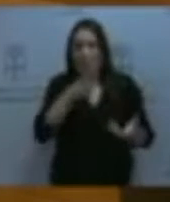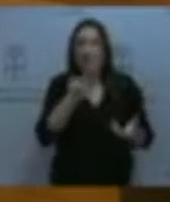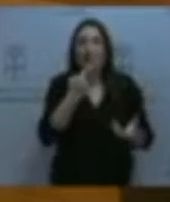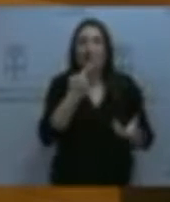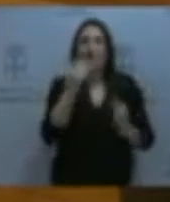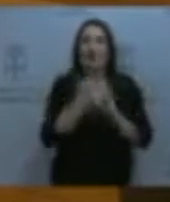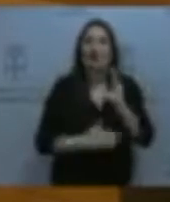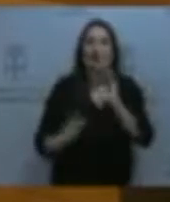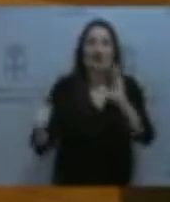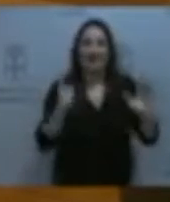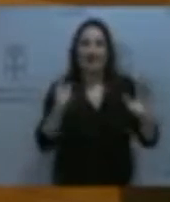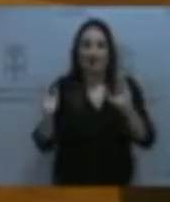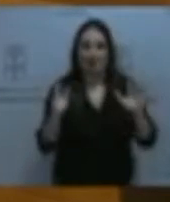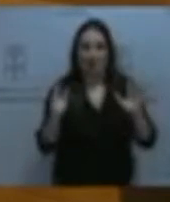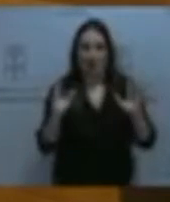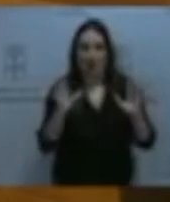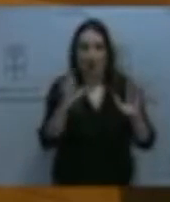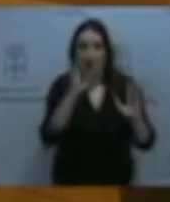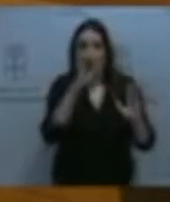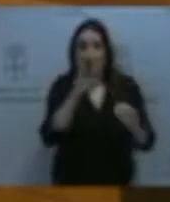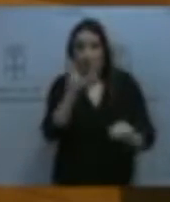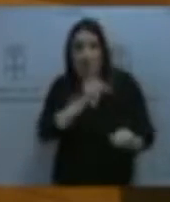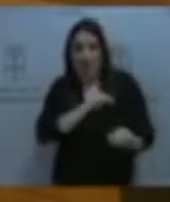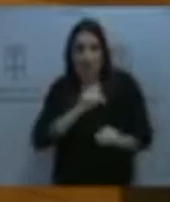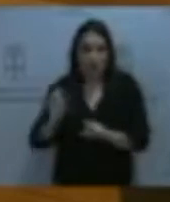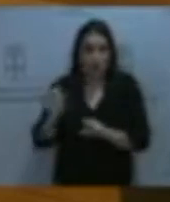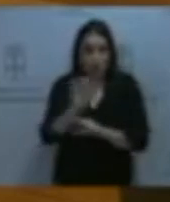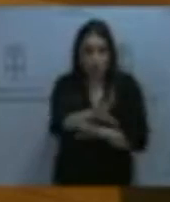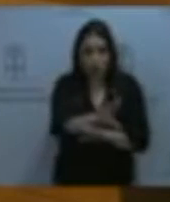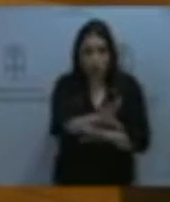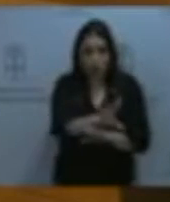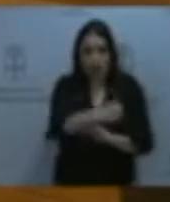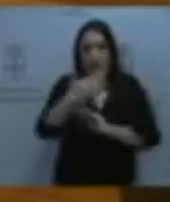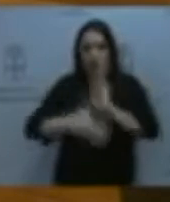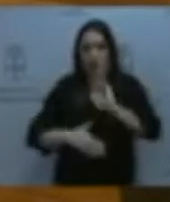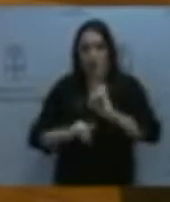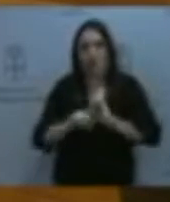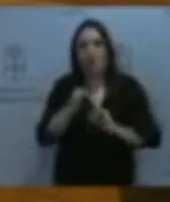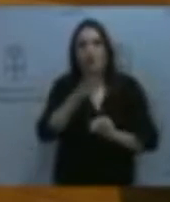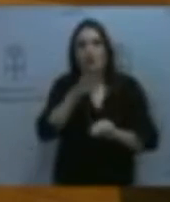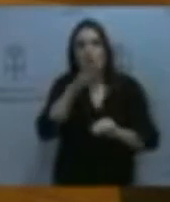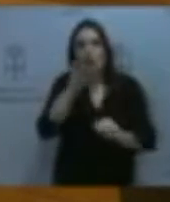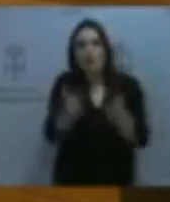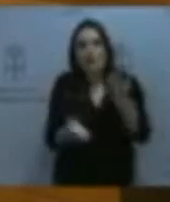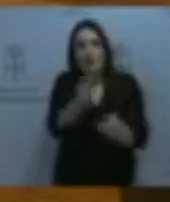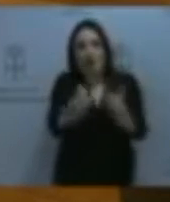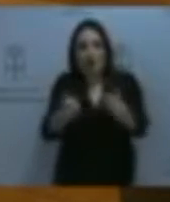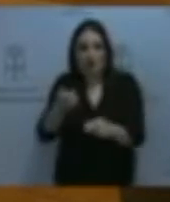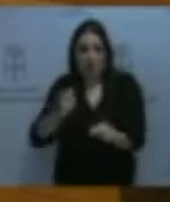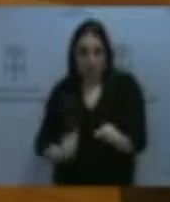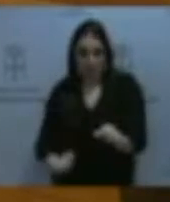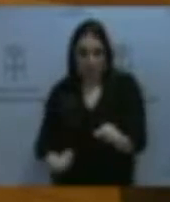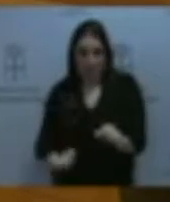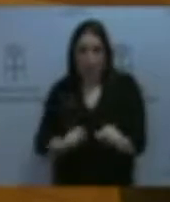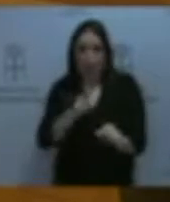temporal para admitir los méritos y para debarremar al personal, pues, tan